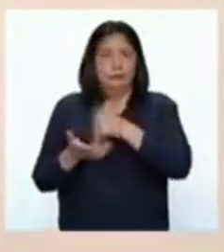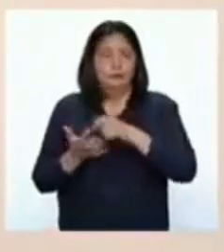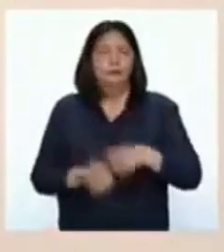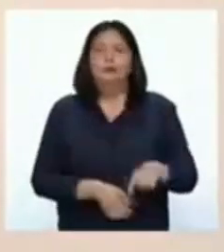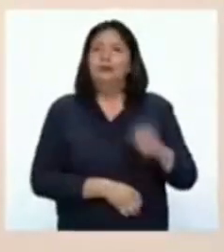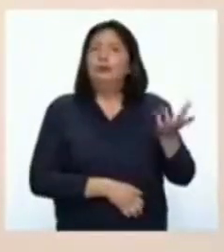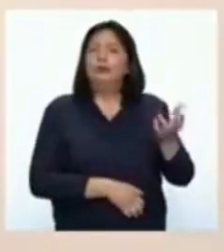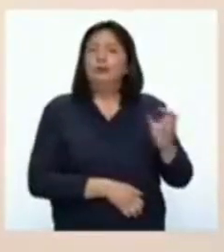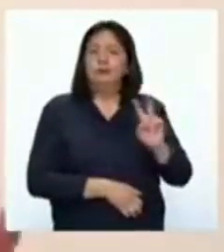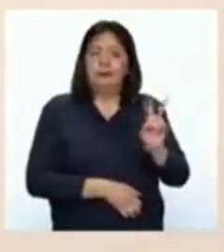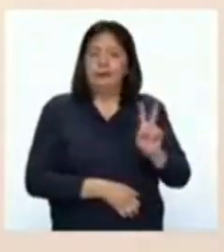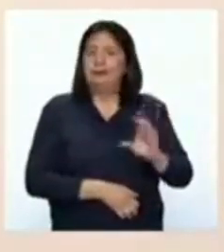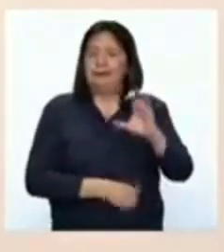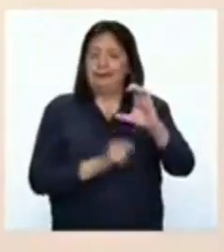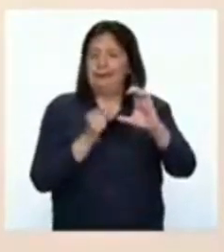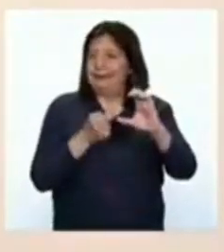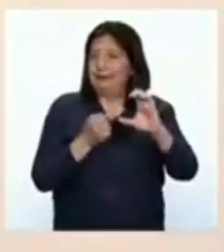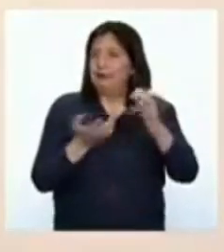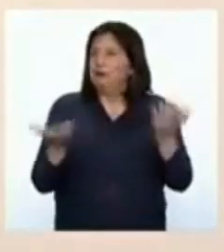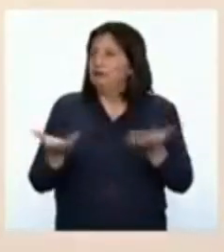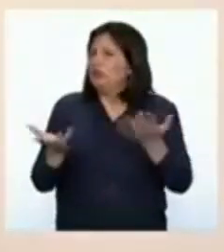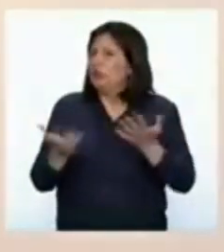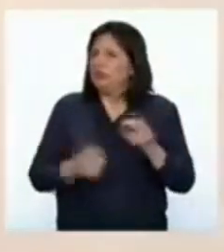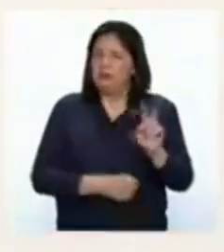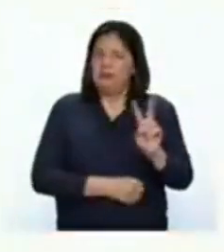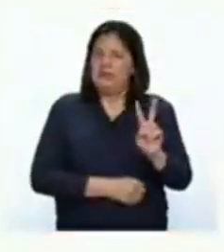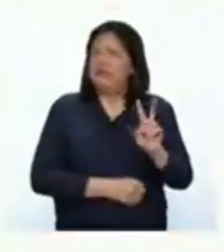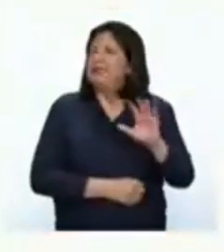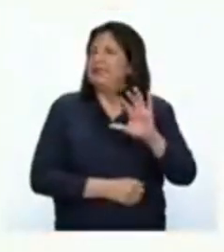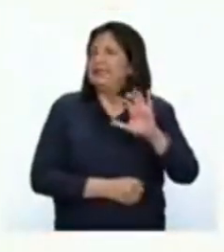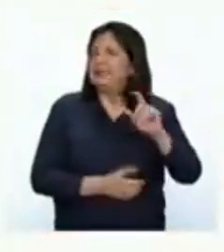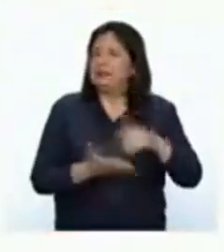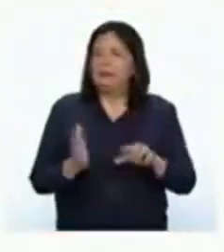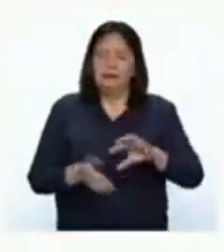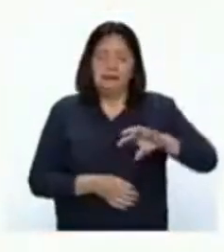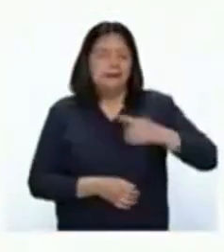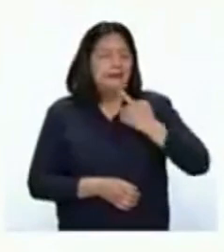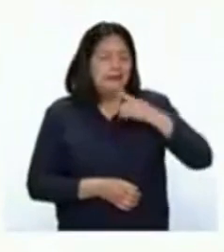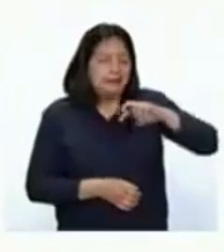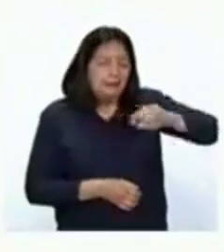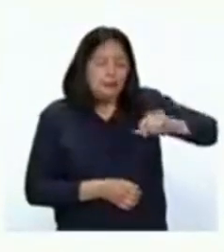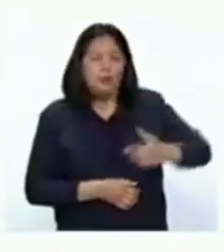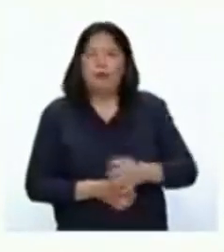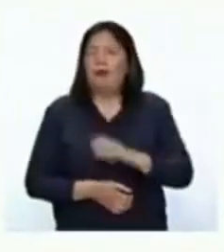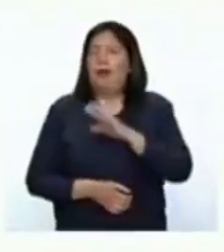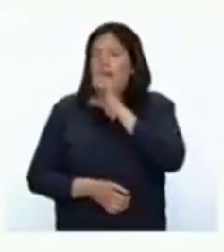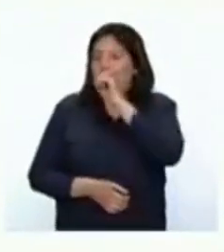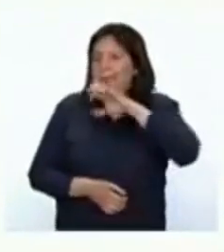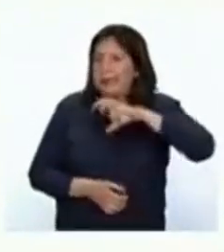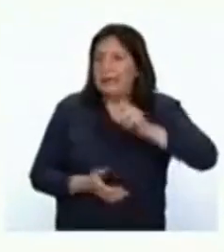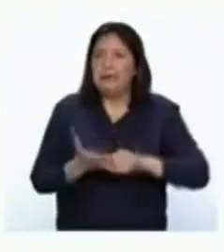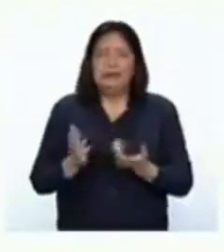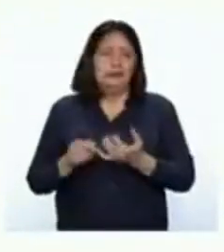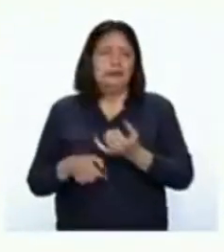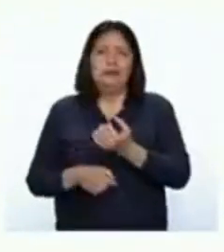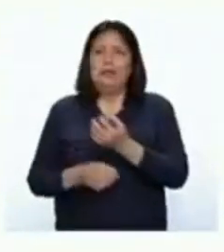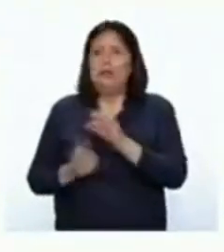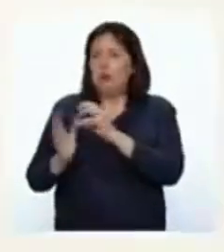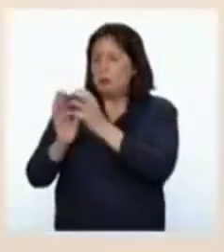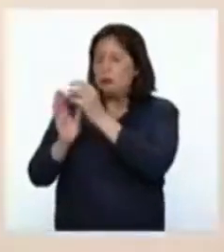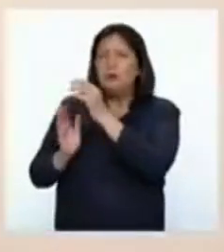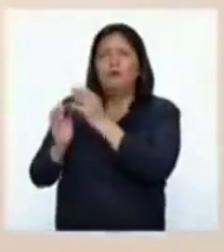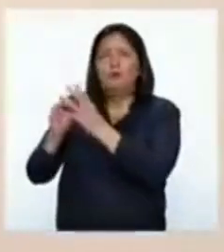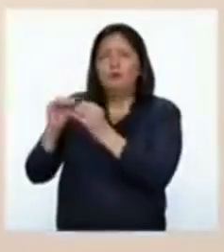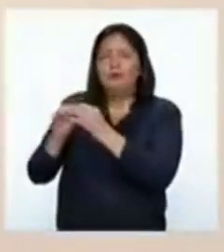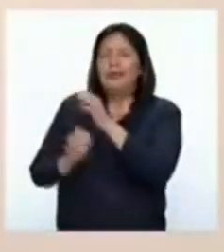vitamina C. ¿Dónde los vamos a encontrar? En los limones, en la naranja, en el rico camu camu. Pero no solo lo